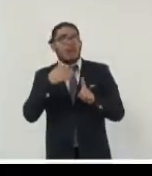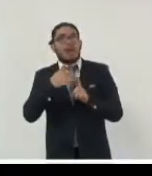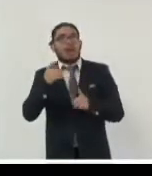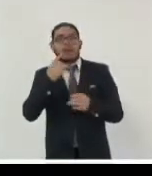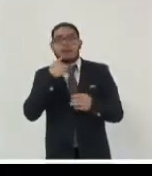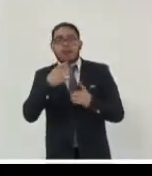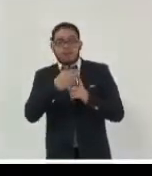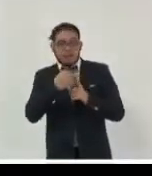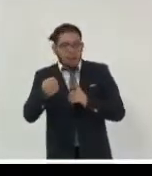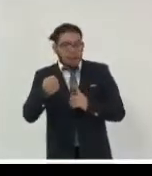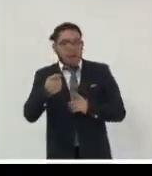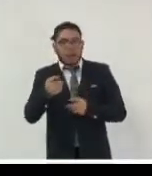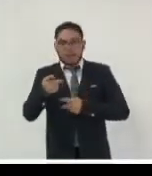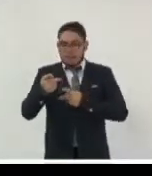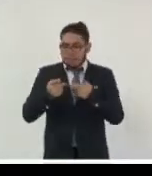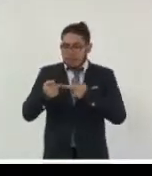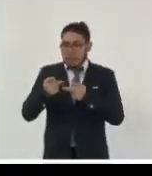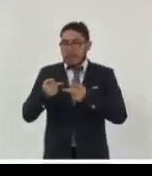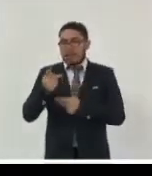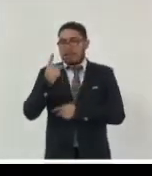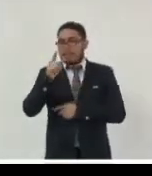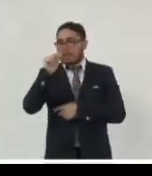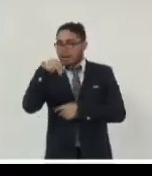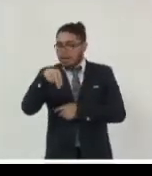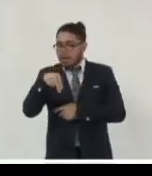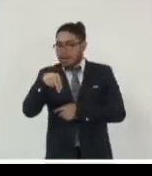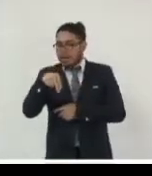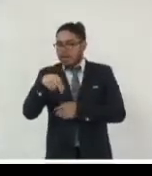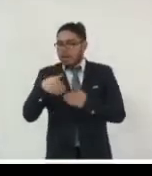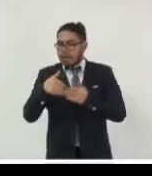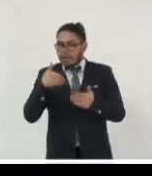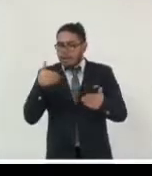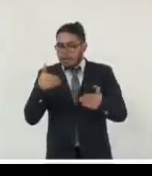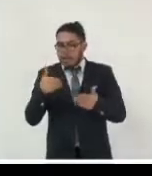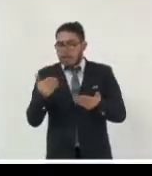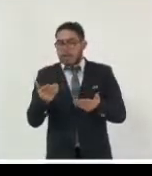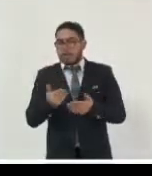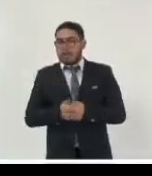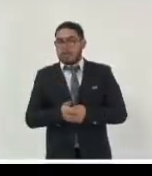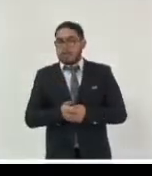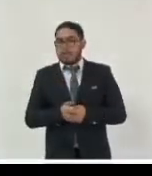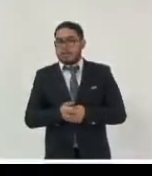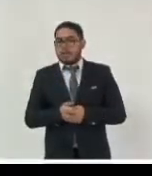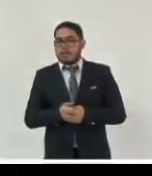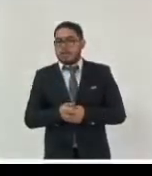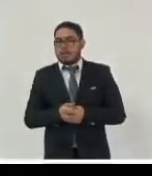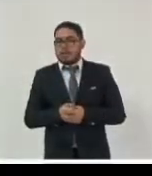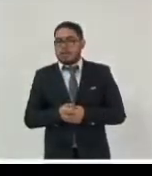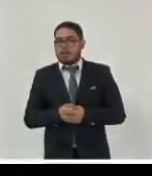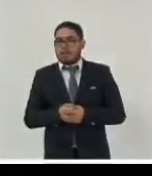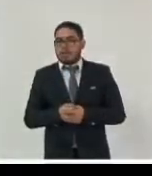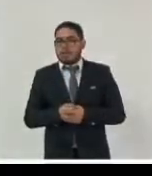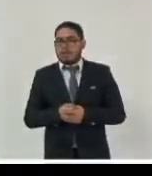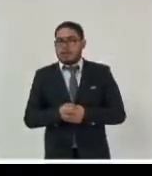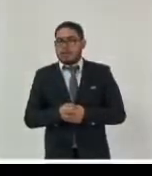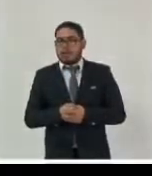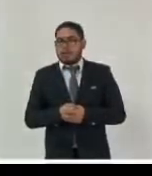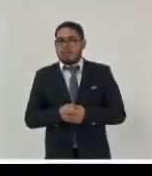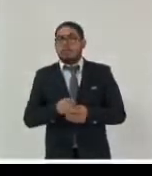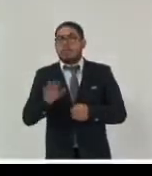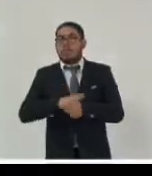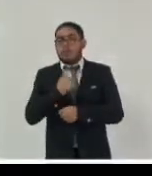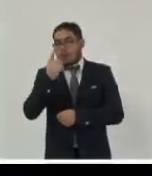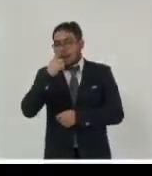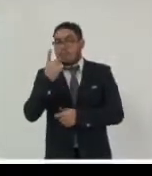pdf o armamos en pdf y ahí no hay posibilidad porque para domesticar datos y ya voy a las últimas